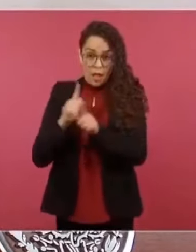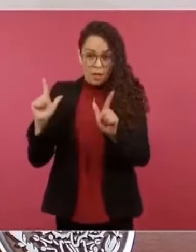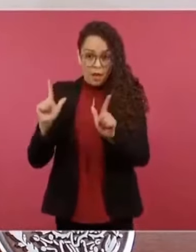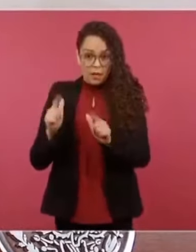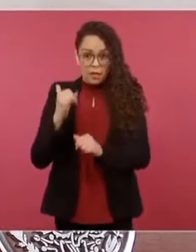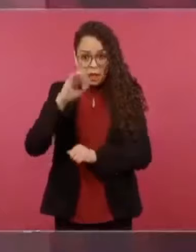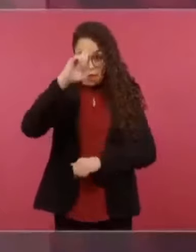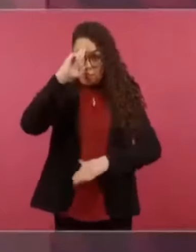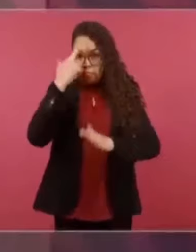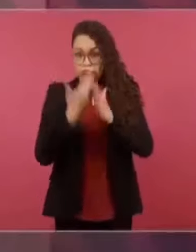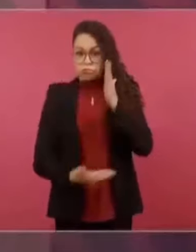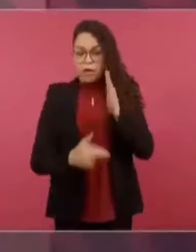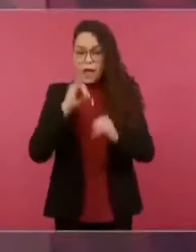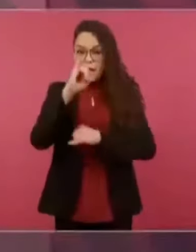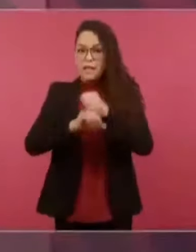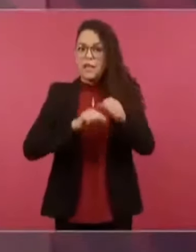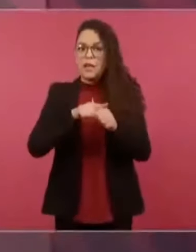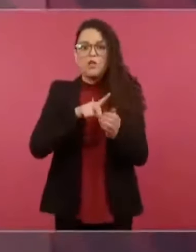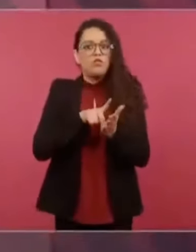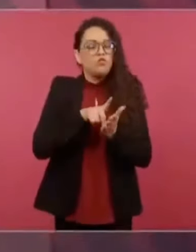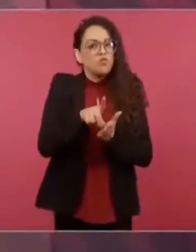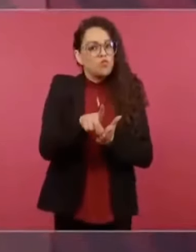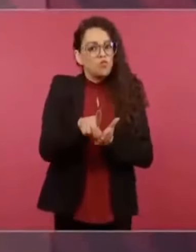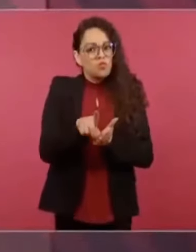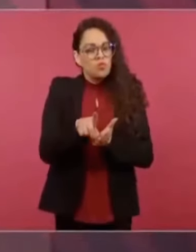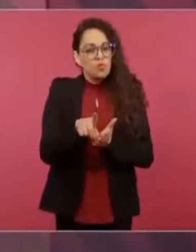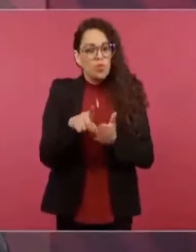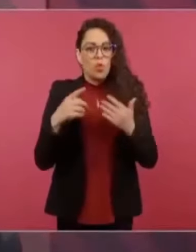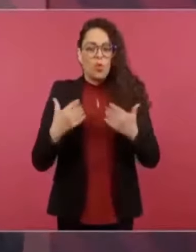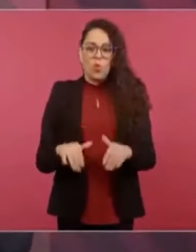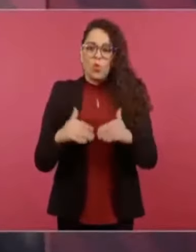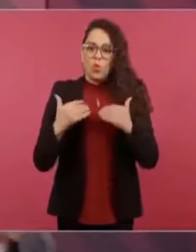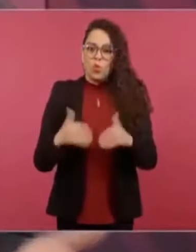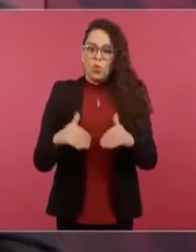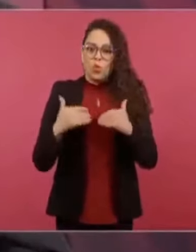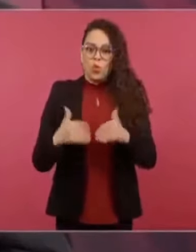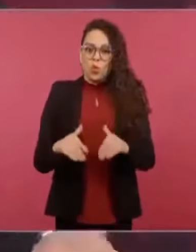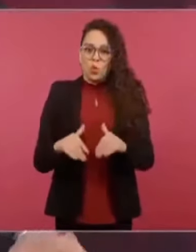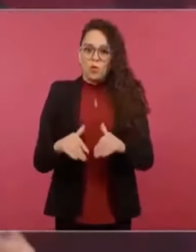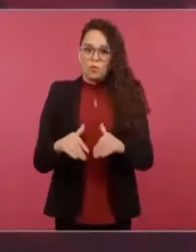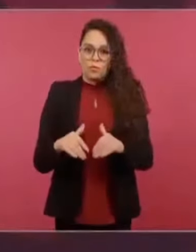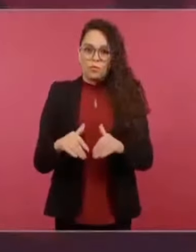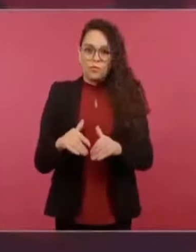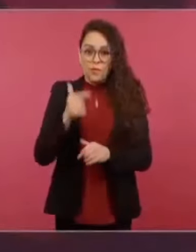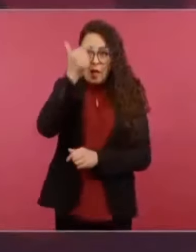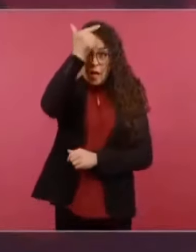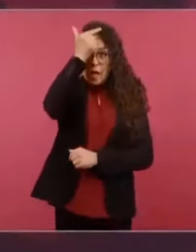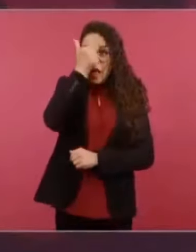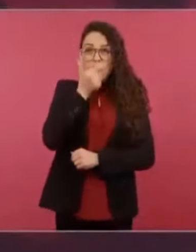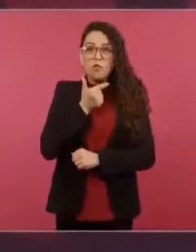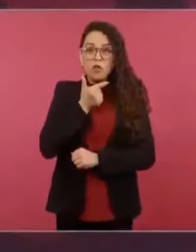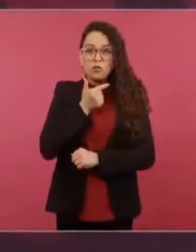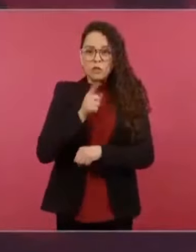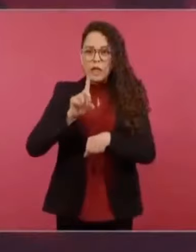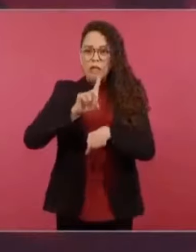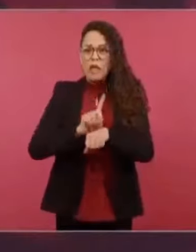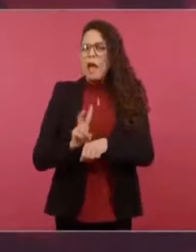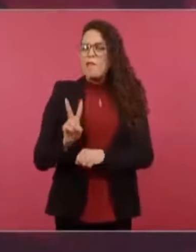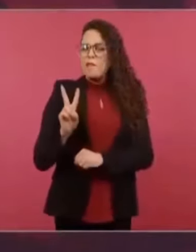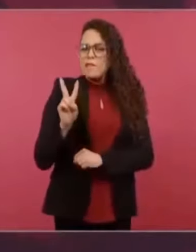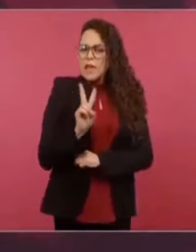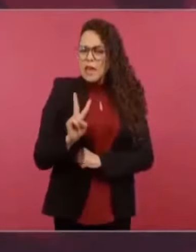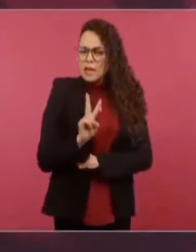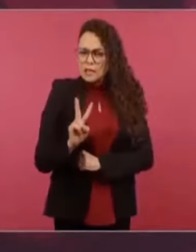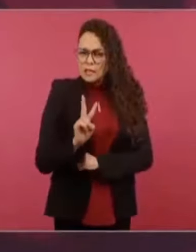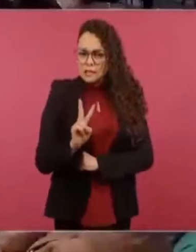y eso fue el viernes en la noche. Hasta el